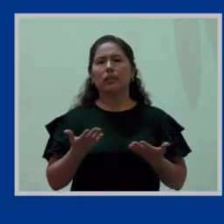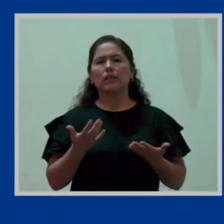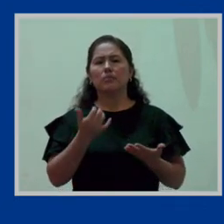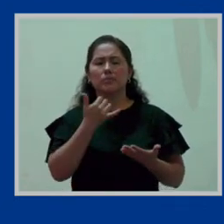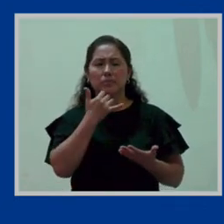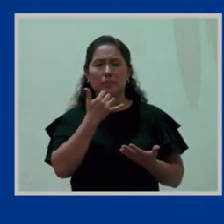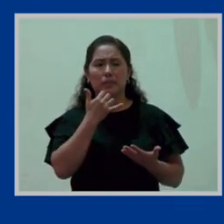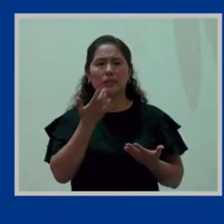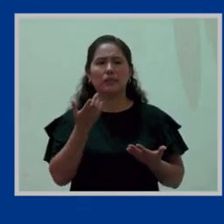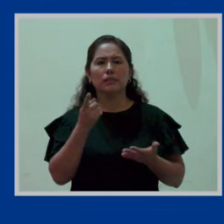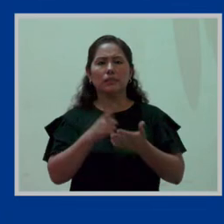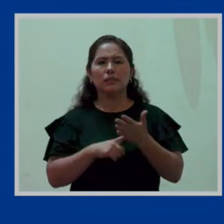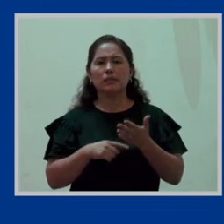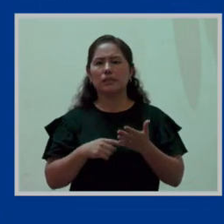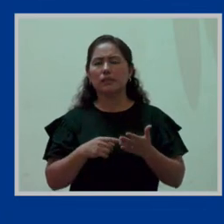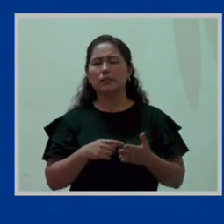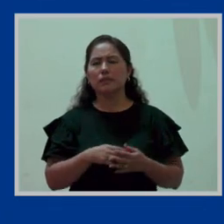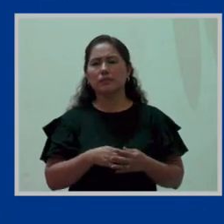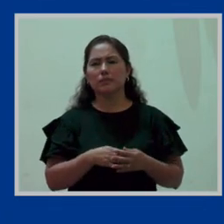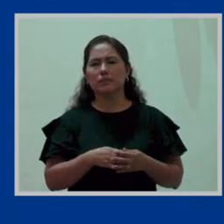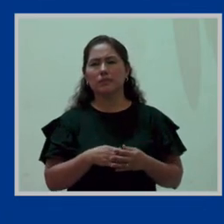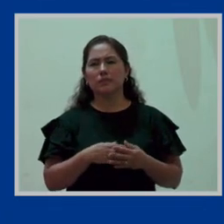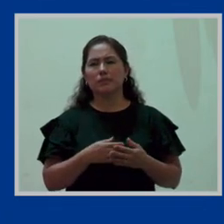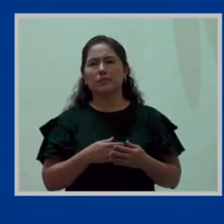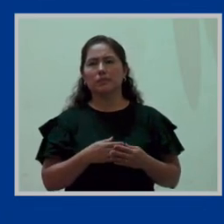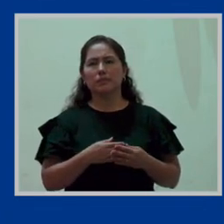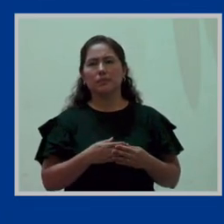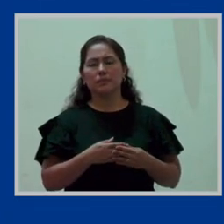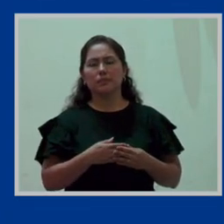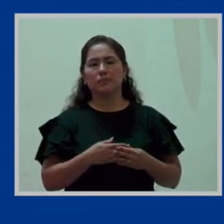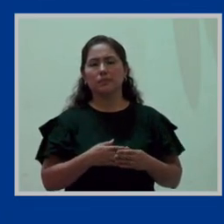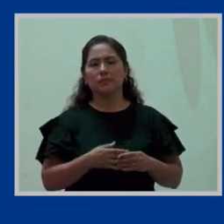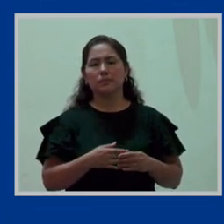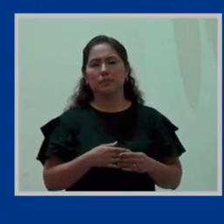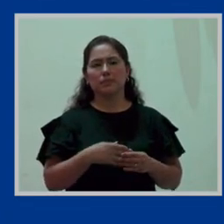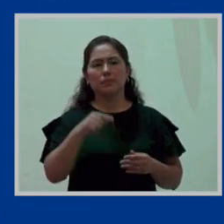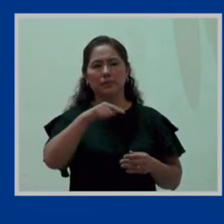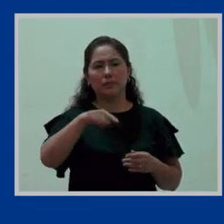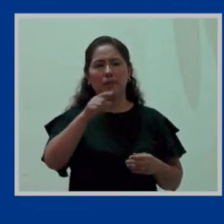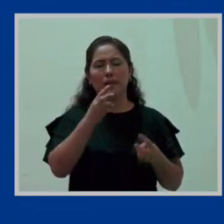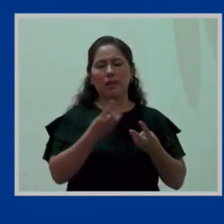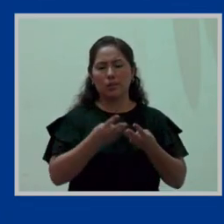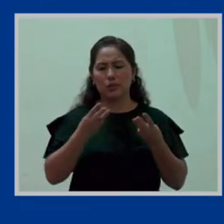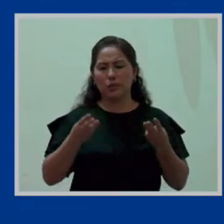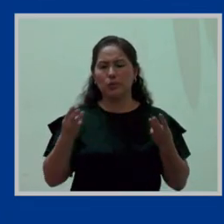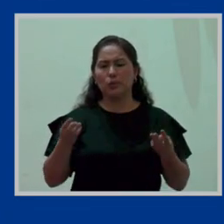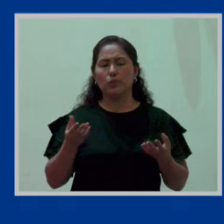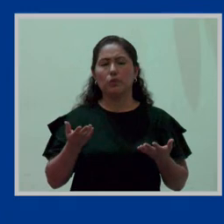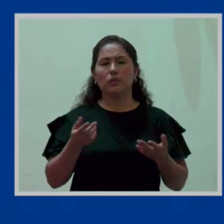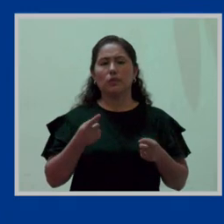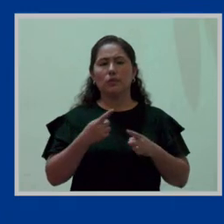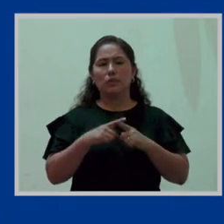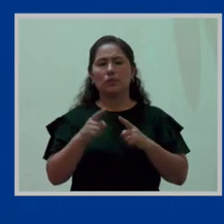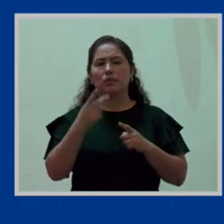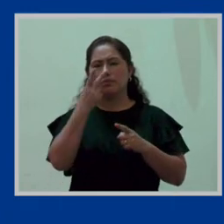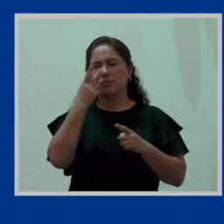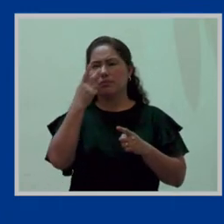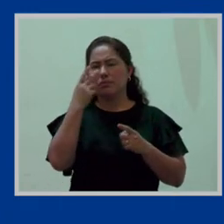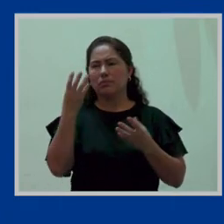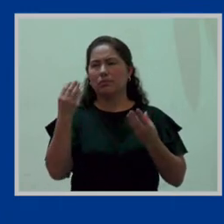es que, para decirlo directamente, los productos sucedáneos han ganado